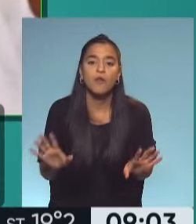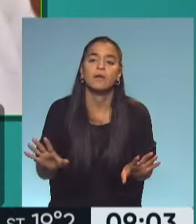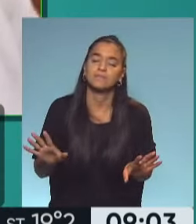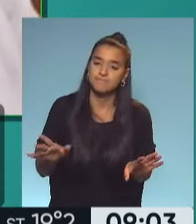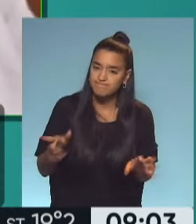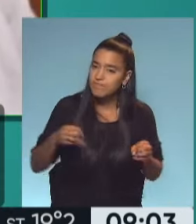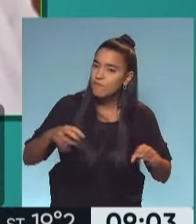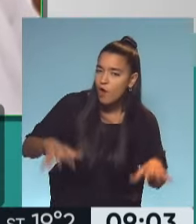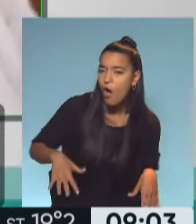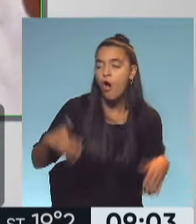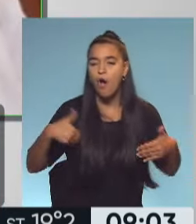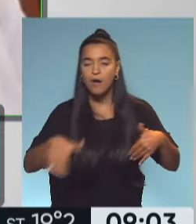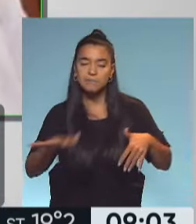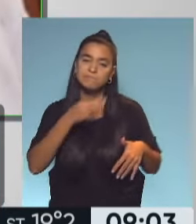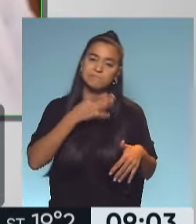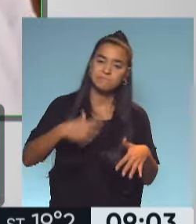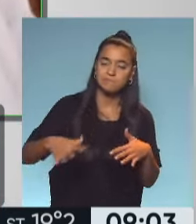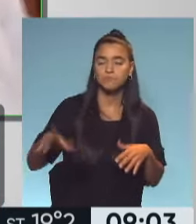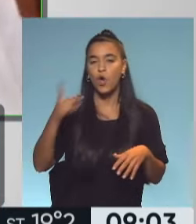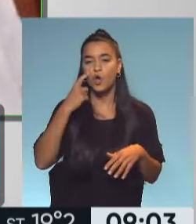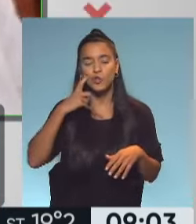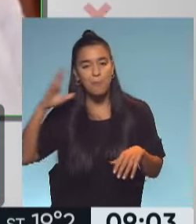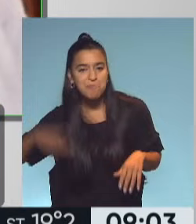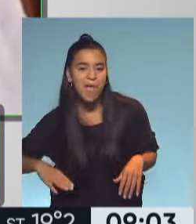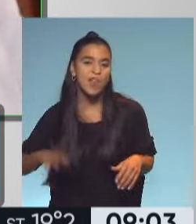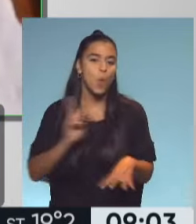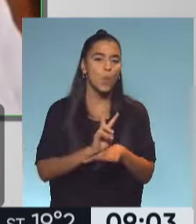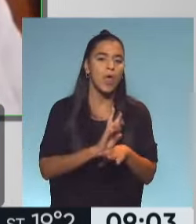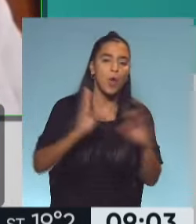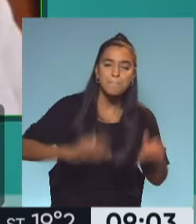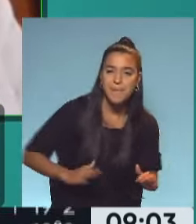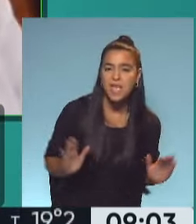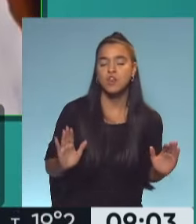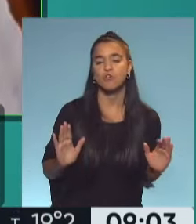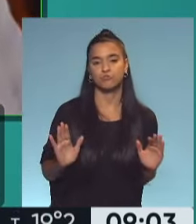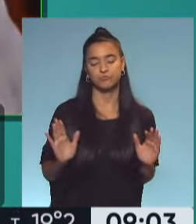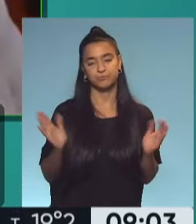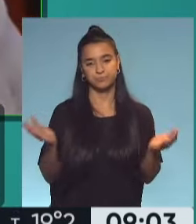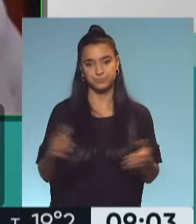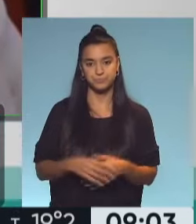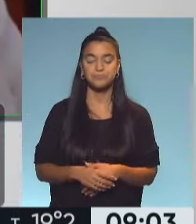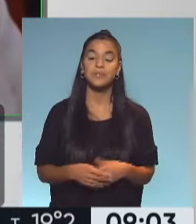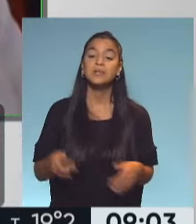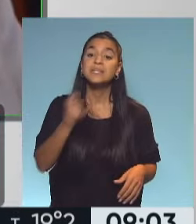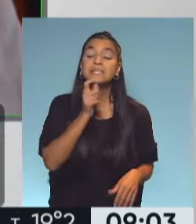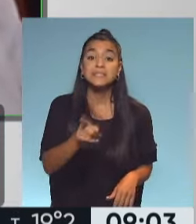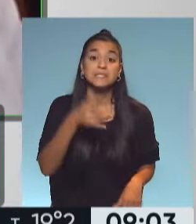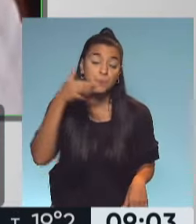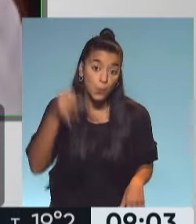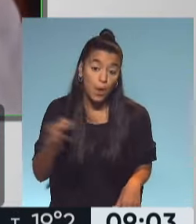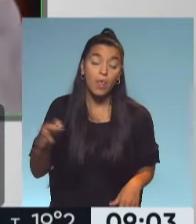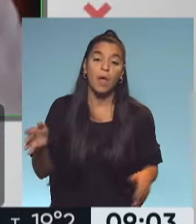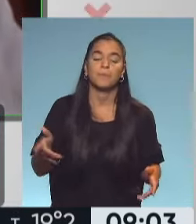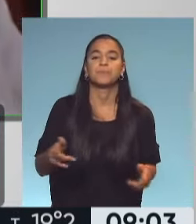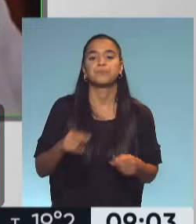por ahí a aflojar los controles, los cuidados y por ahí, si bien es cierto, están